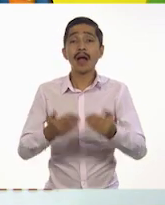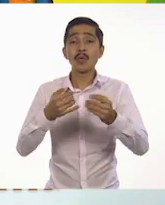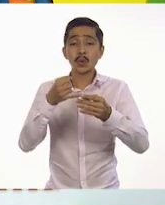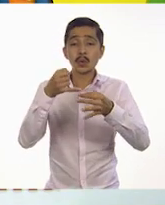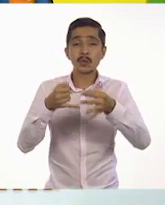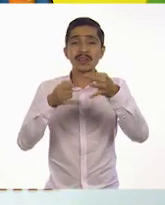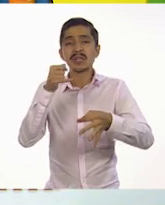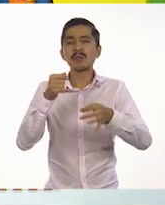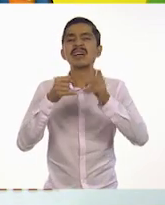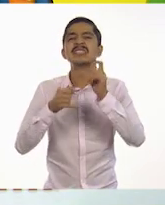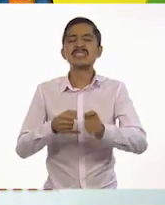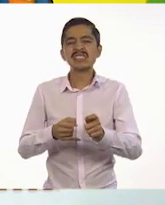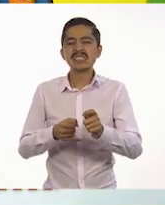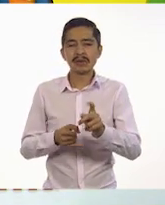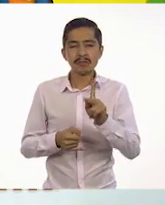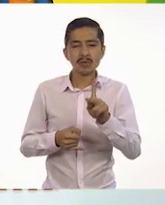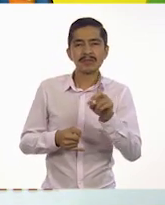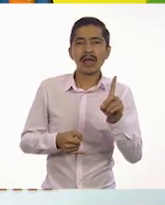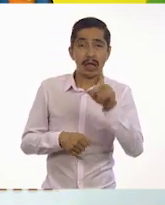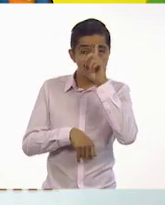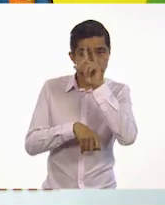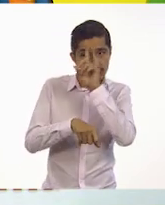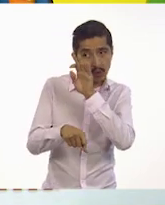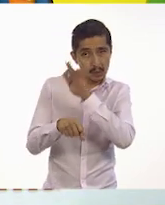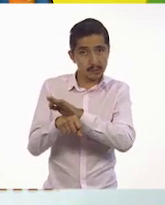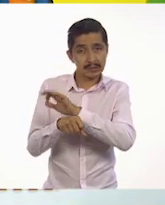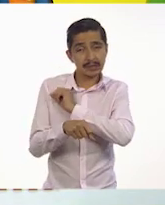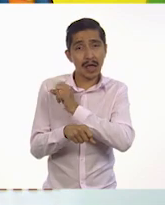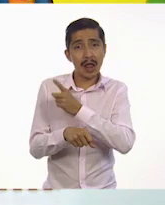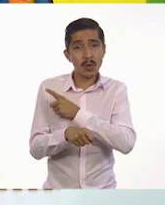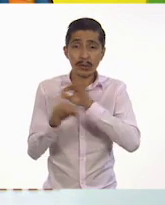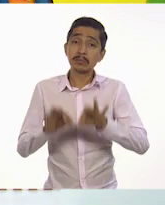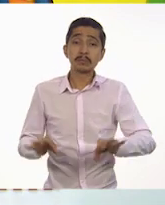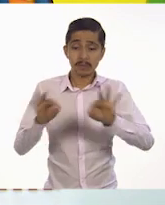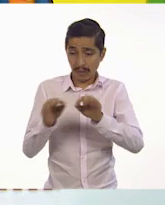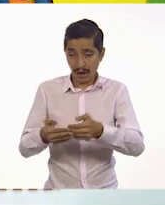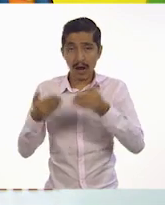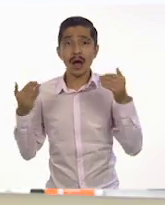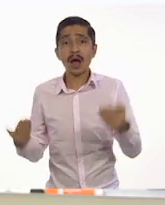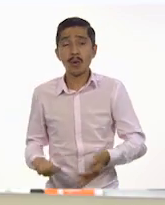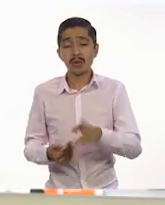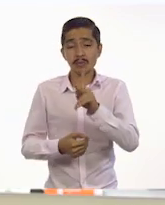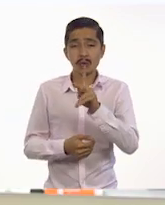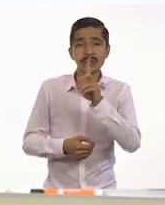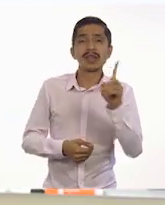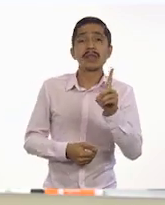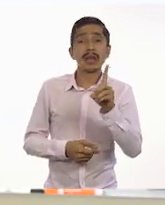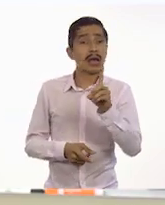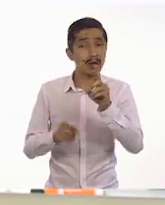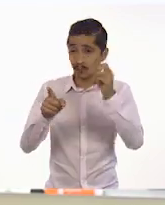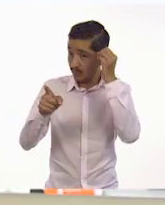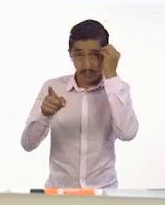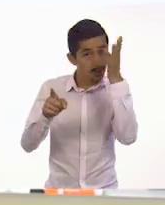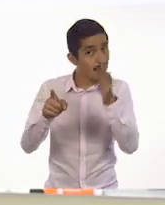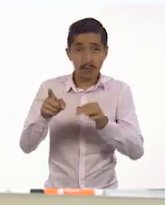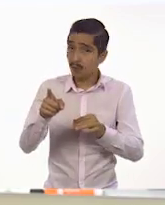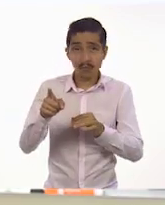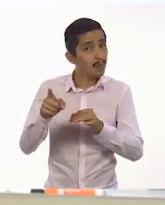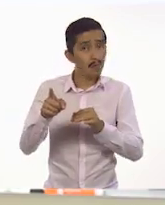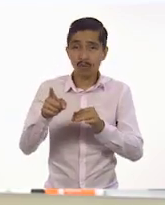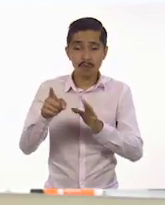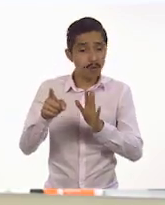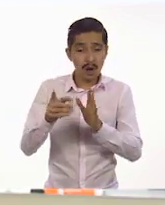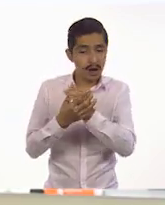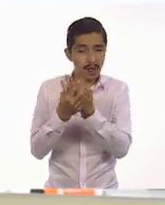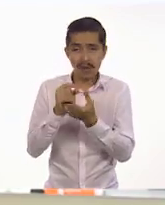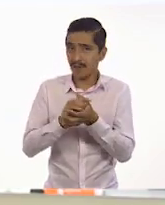postdata. Que es un consejo de salud muy importante estos días. Postdata. No olvides lavarte las